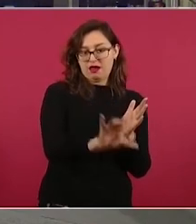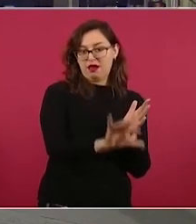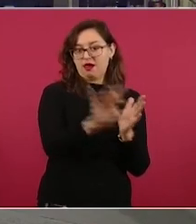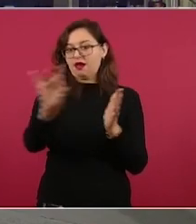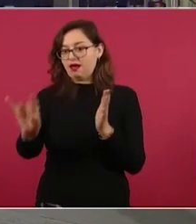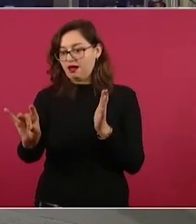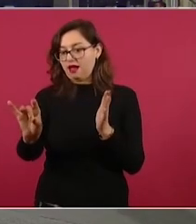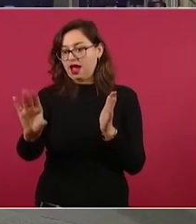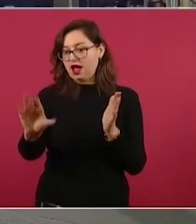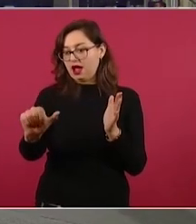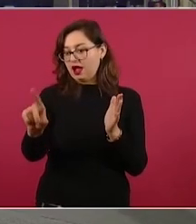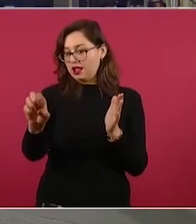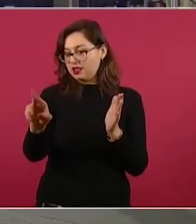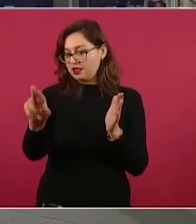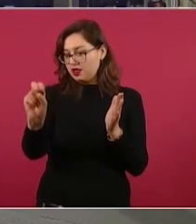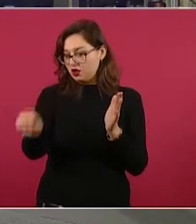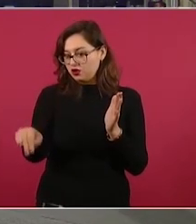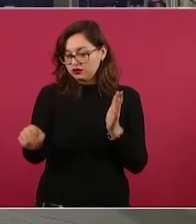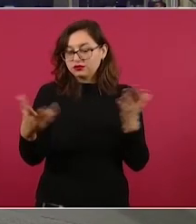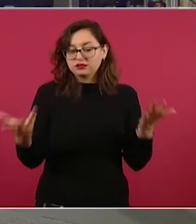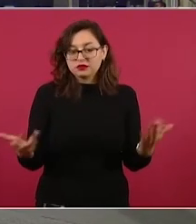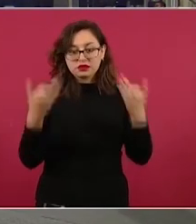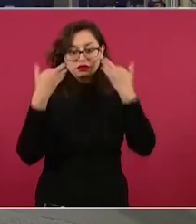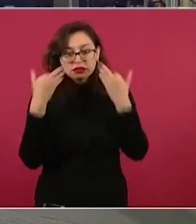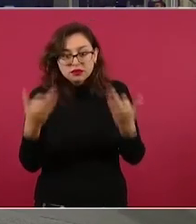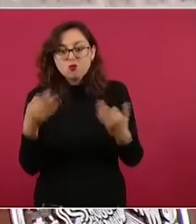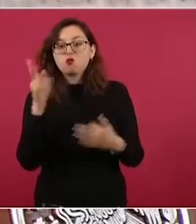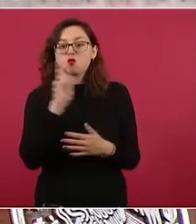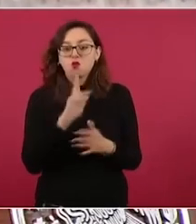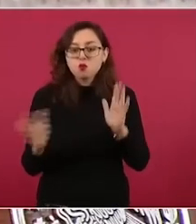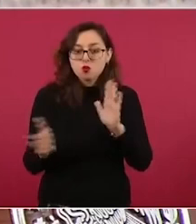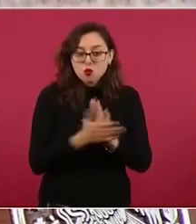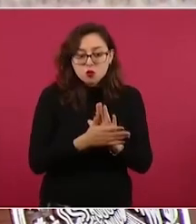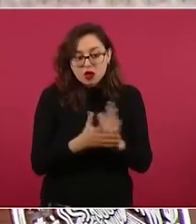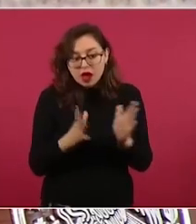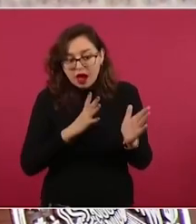si hay testigos y si hay pruebas